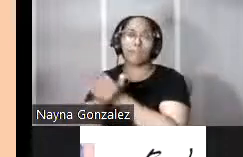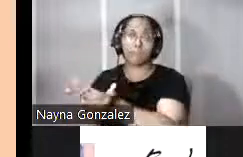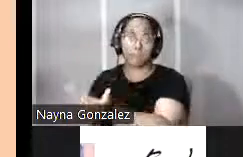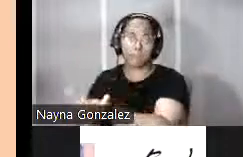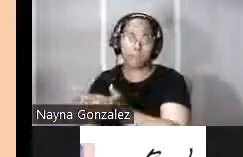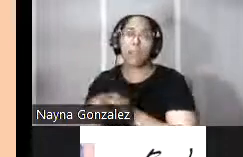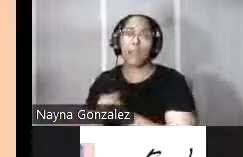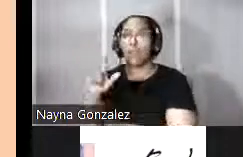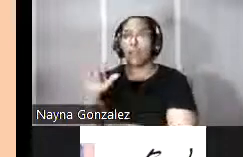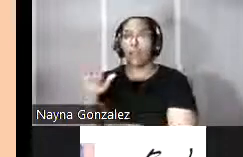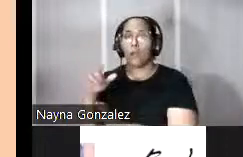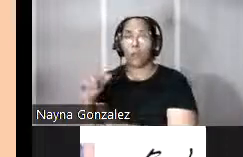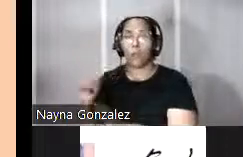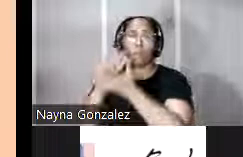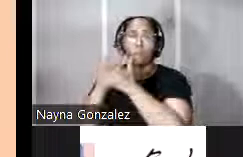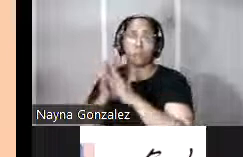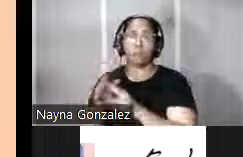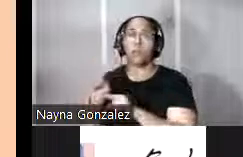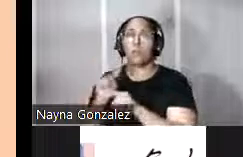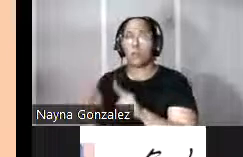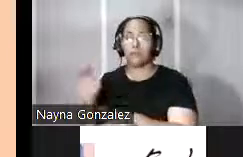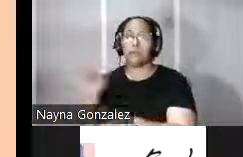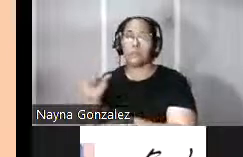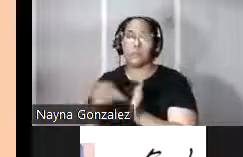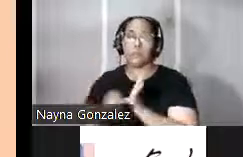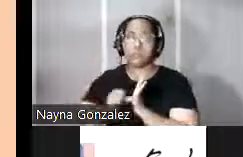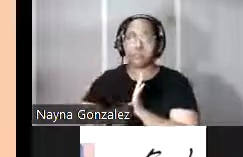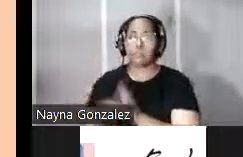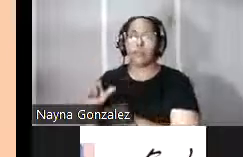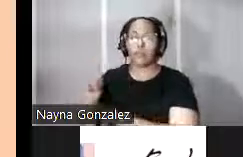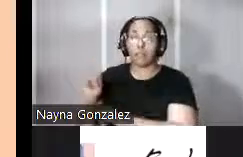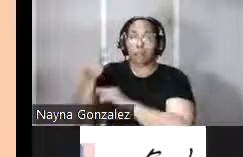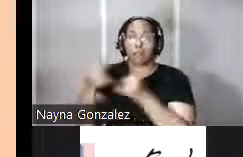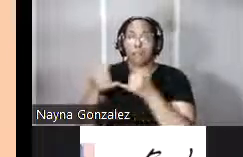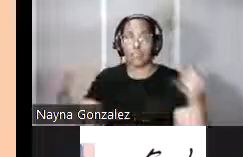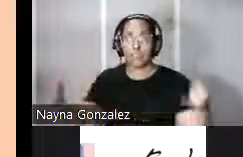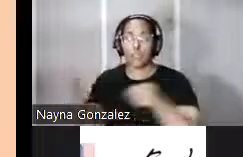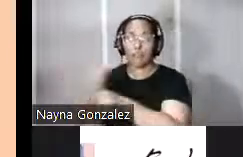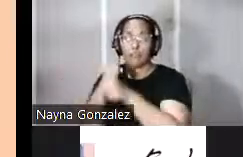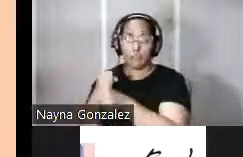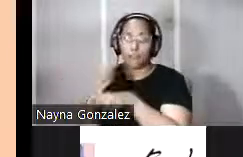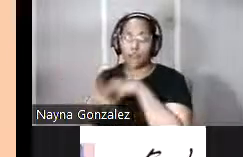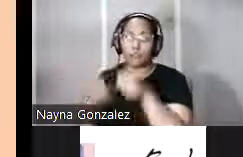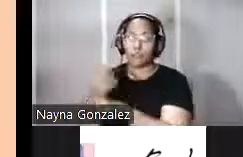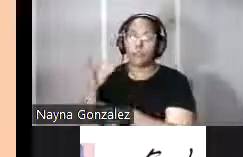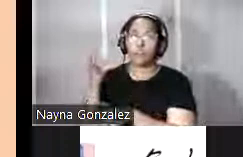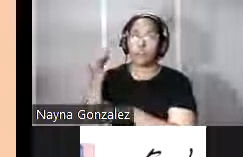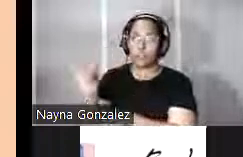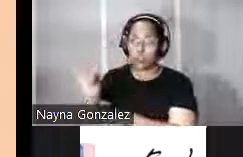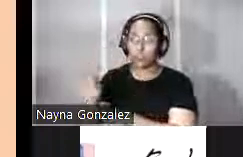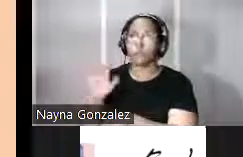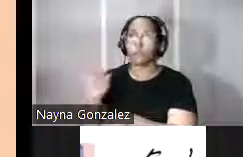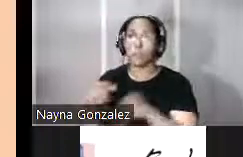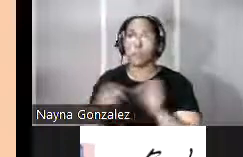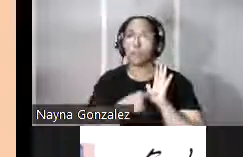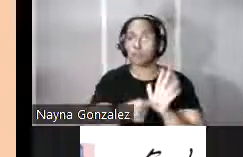la Laguna de Condado pero también reforzar la primera línea defensiva erigida por Mestre en el siglo XVIII estos planos